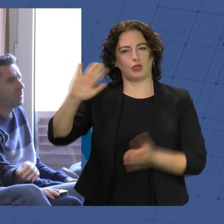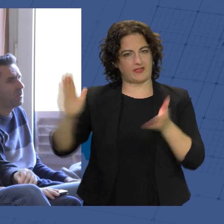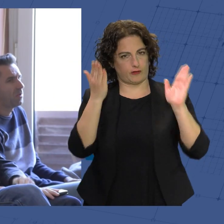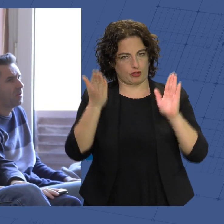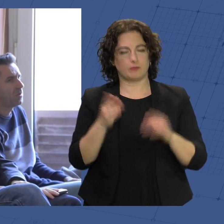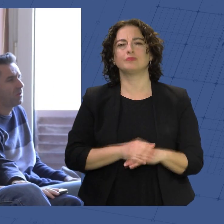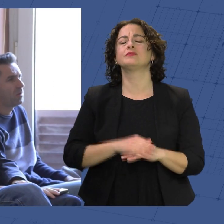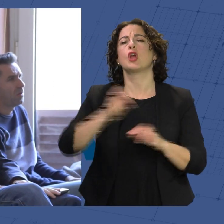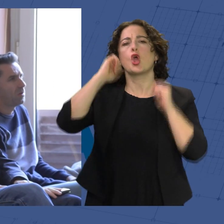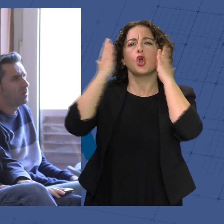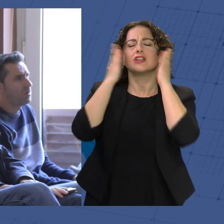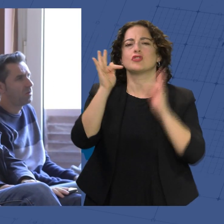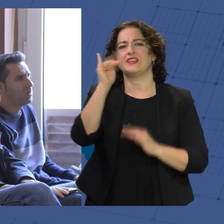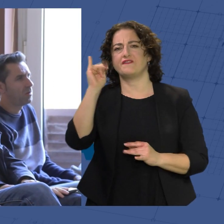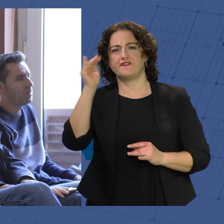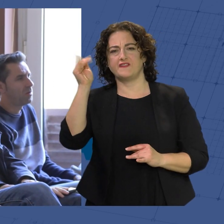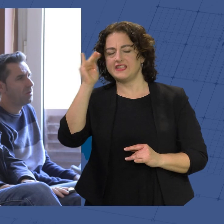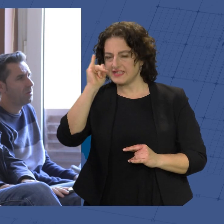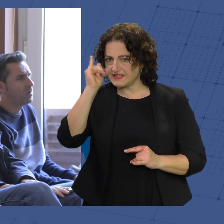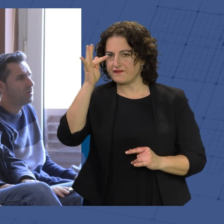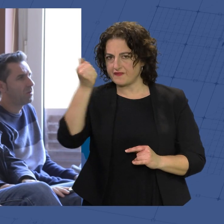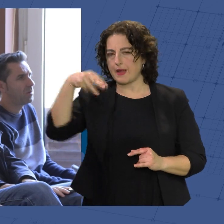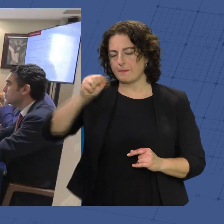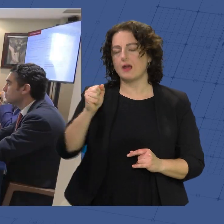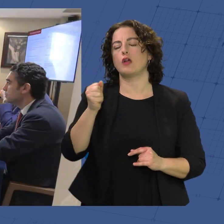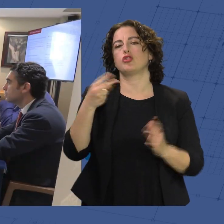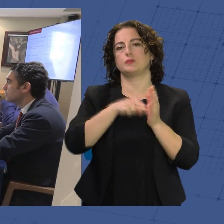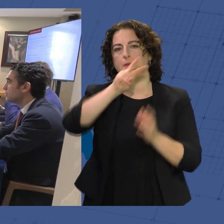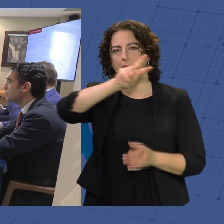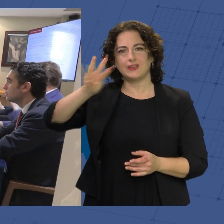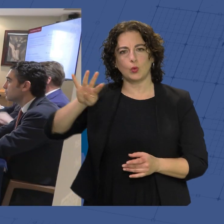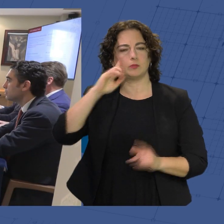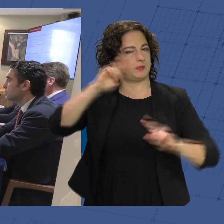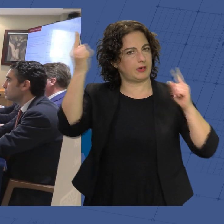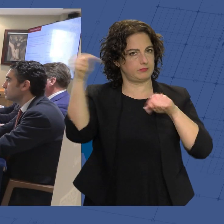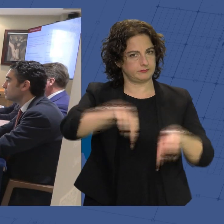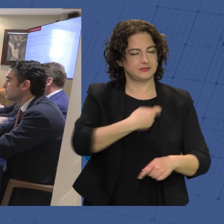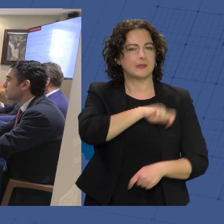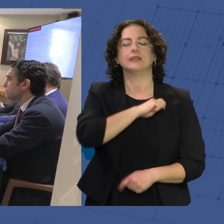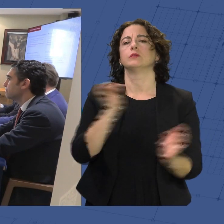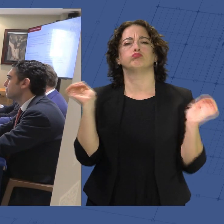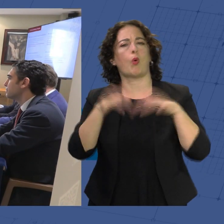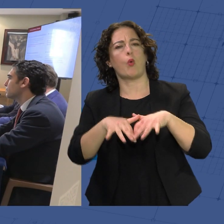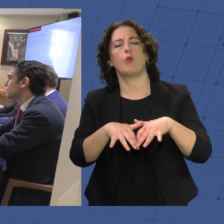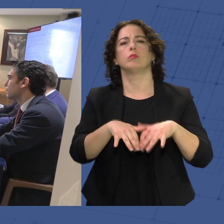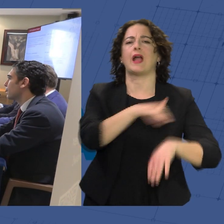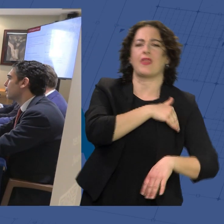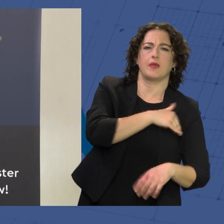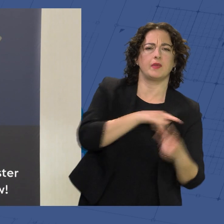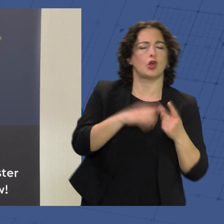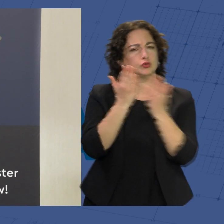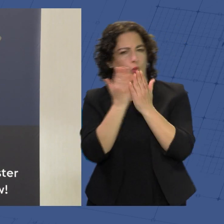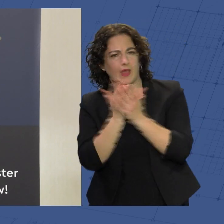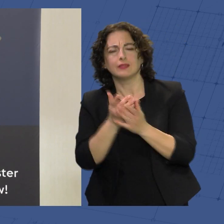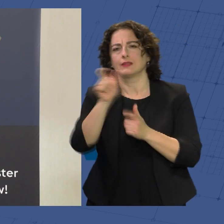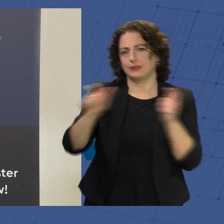Es el Congreso IFAMA 2024 y viene por primera vez a España. Será un encuentro entre académicos, estudiantes